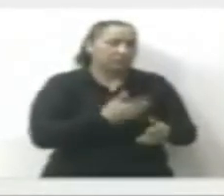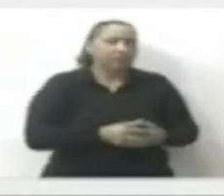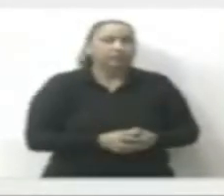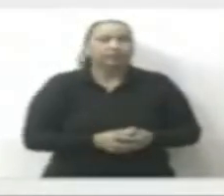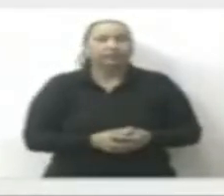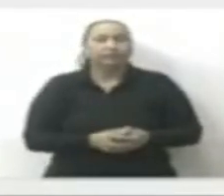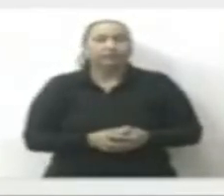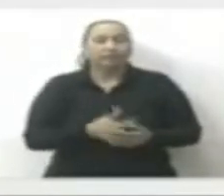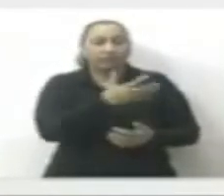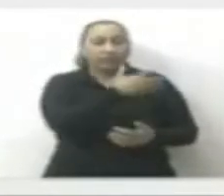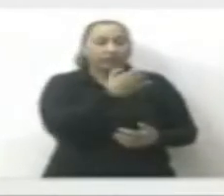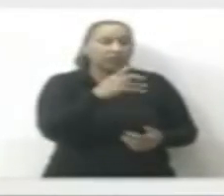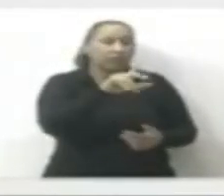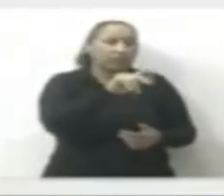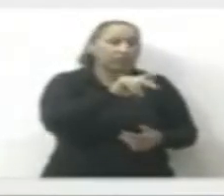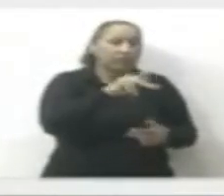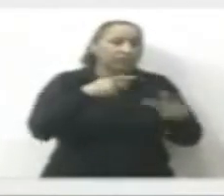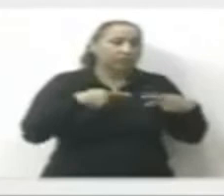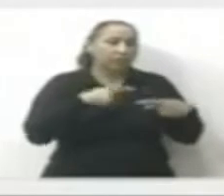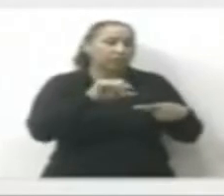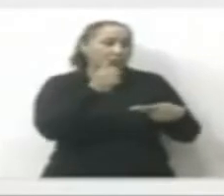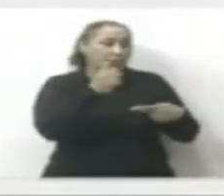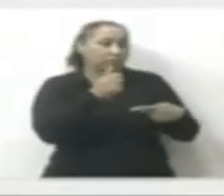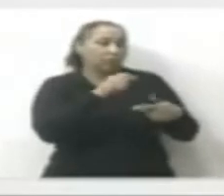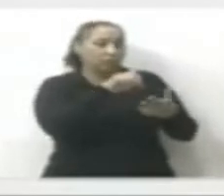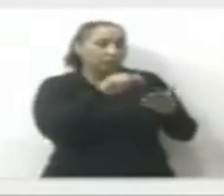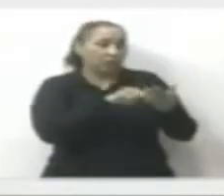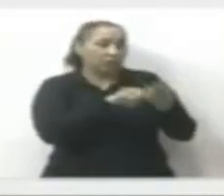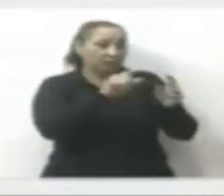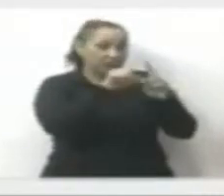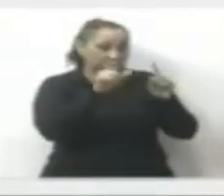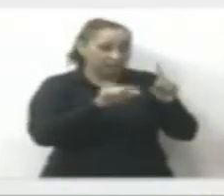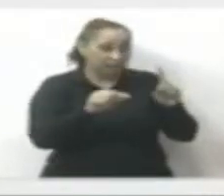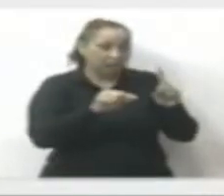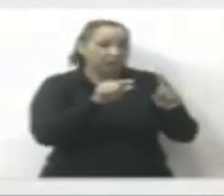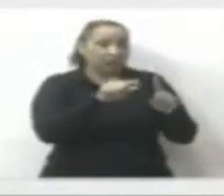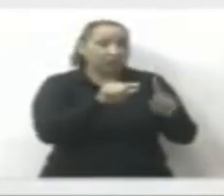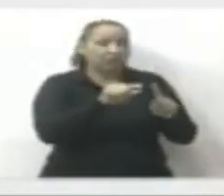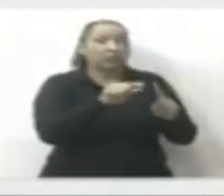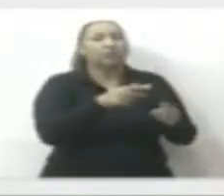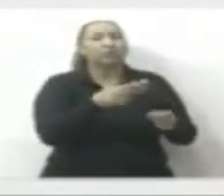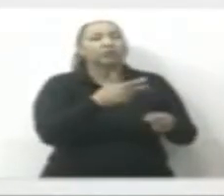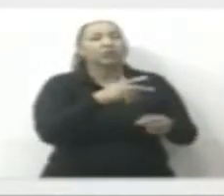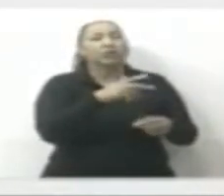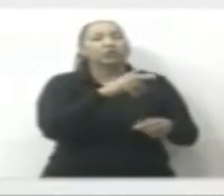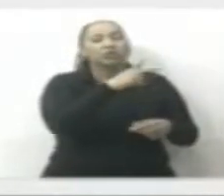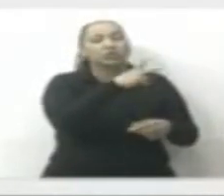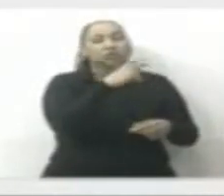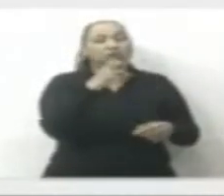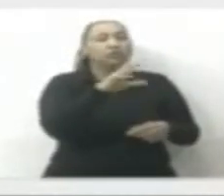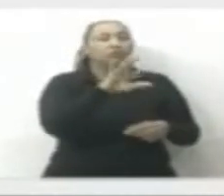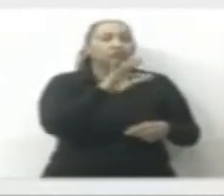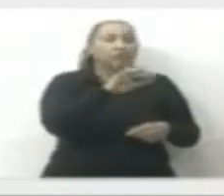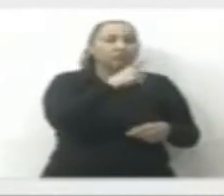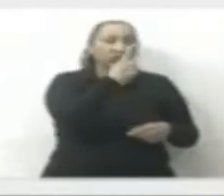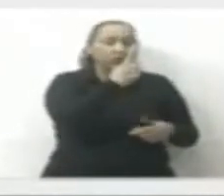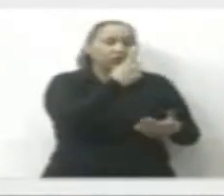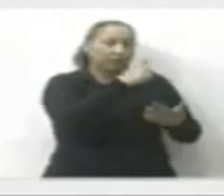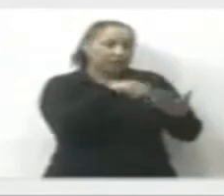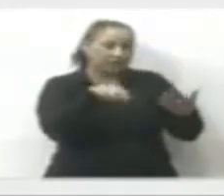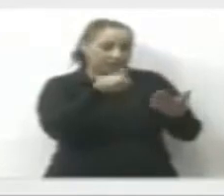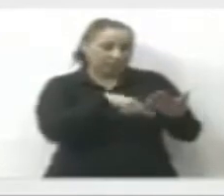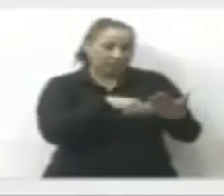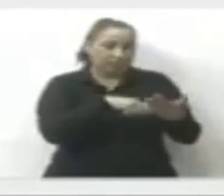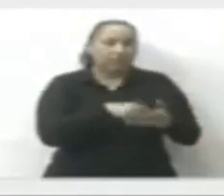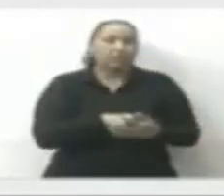Las 570 personas foráneas diagnosticadas en el Estado han dado como resultado a 241 negativos al